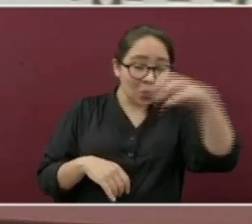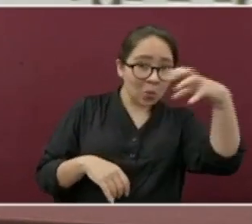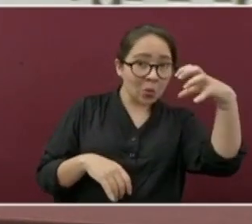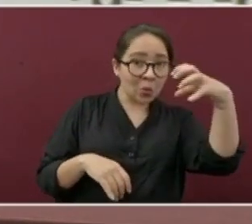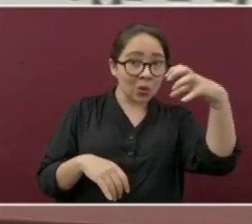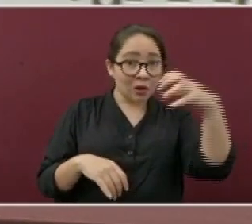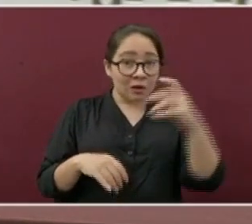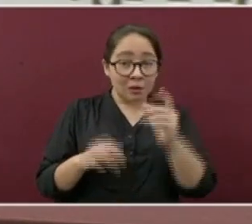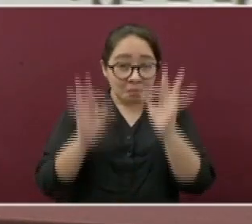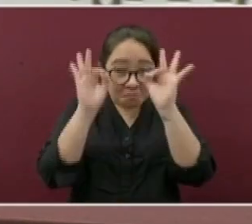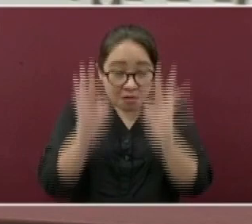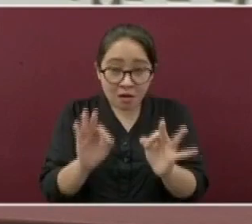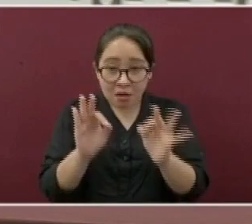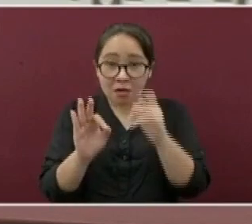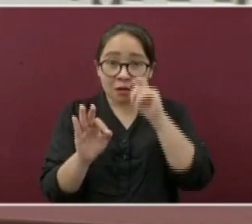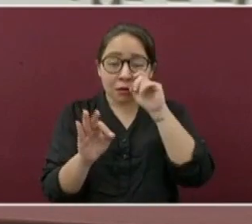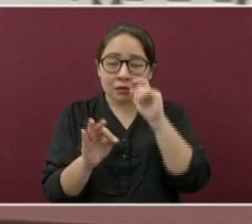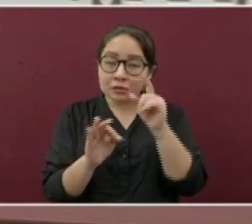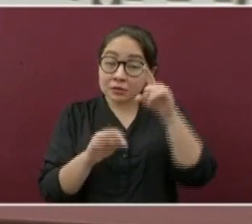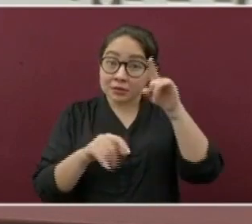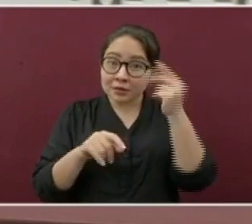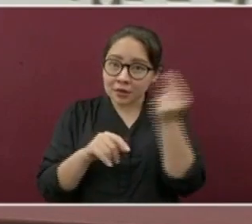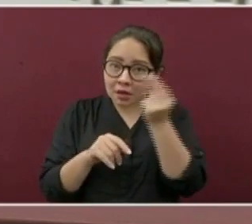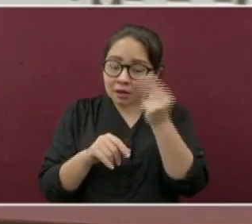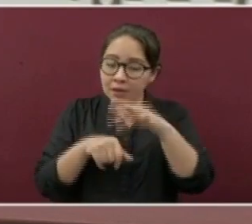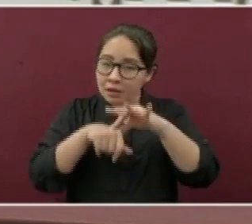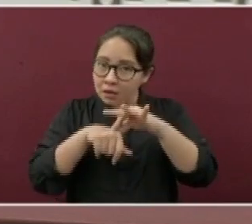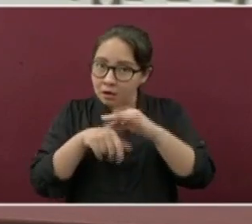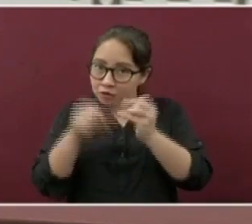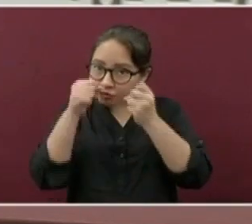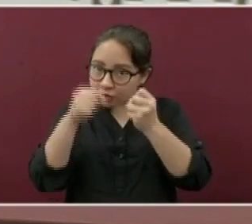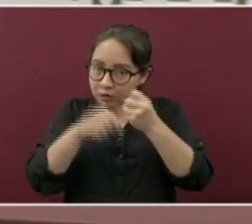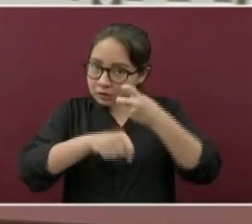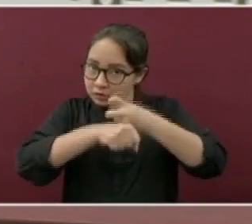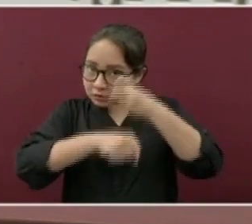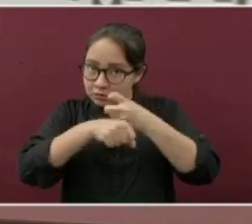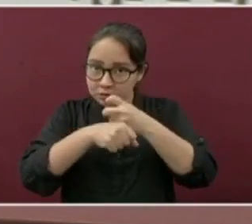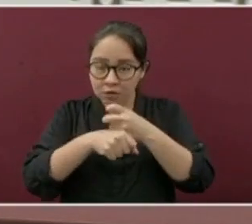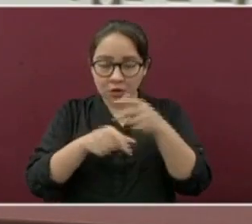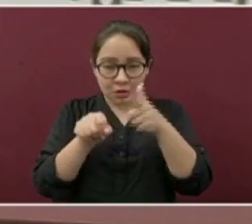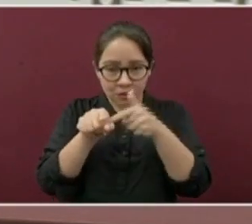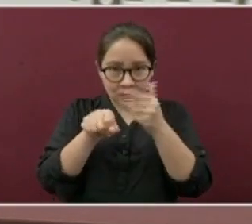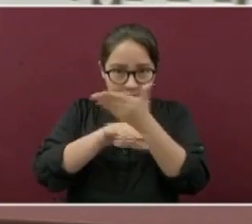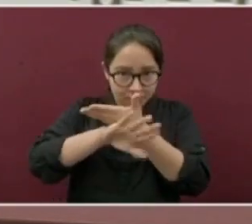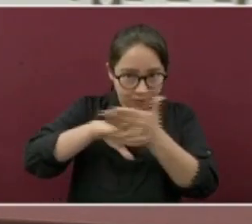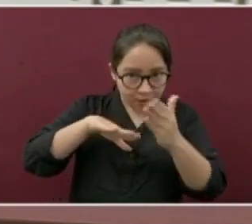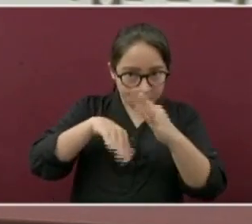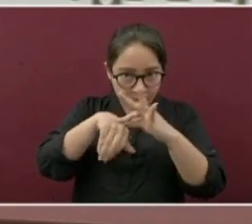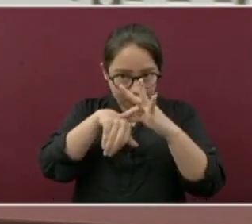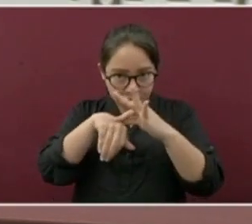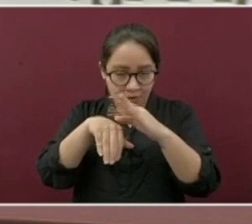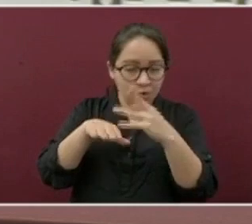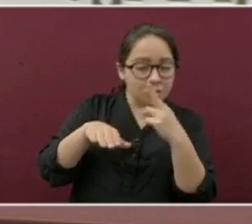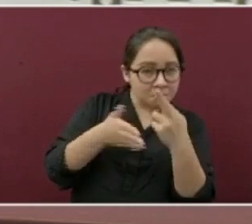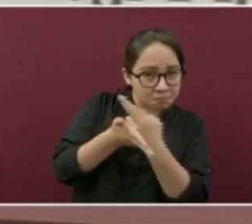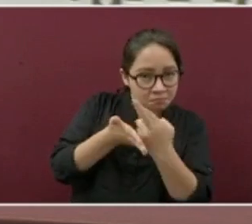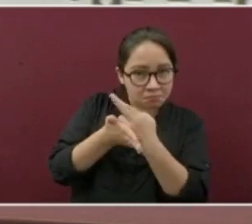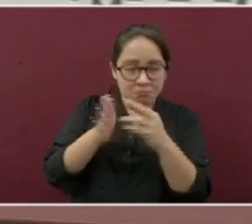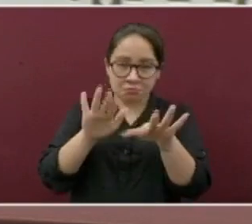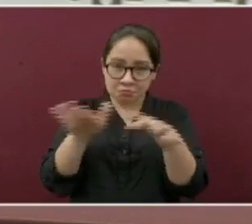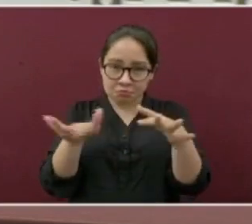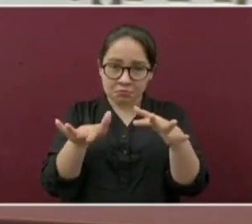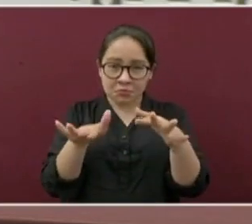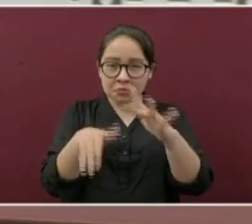la apreciarán por la firmeza de su carne. Color blanco, arrozado, con un